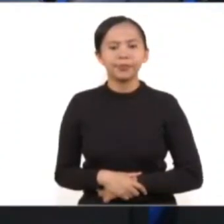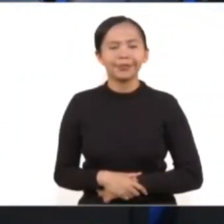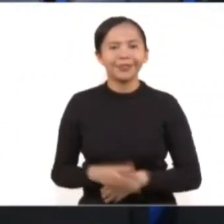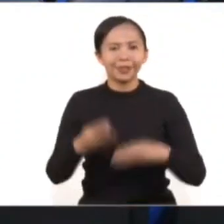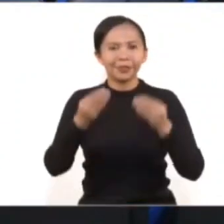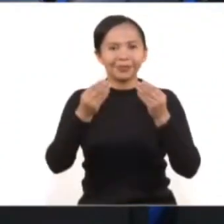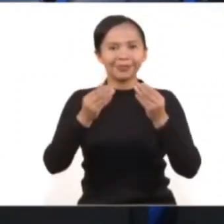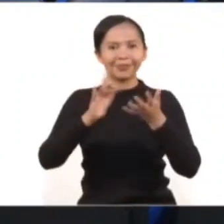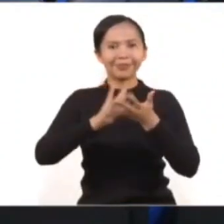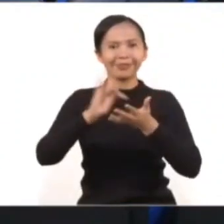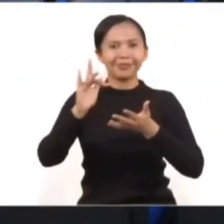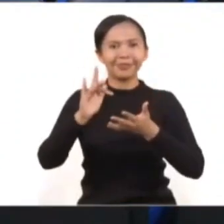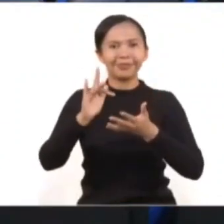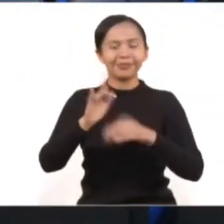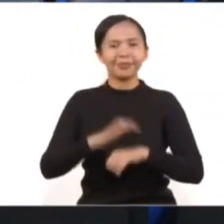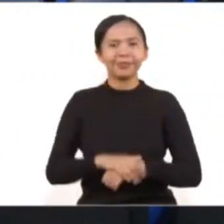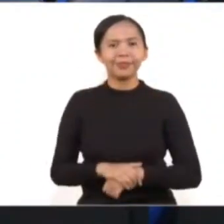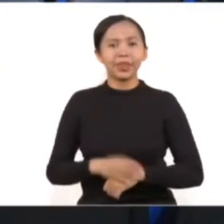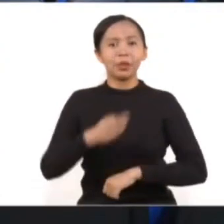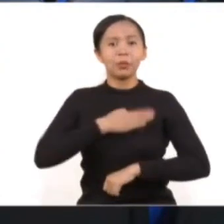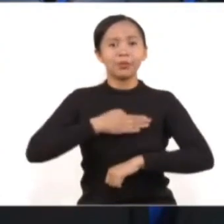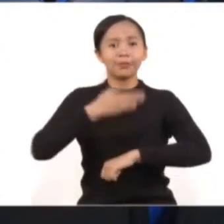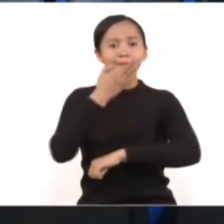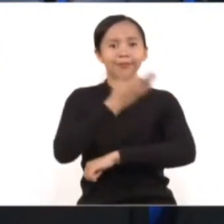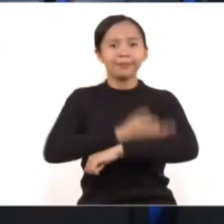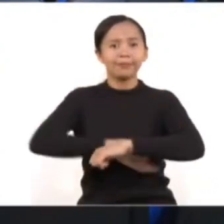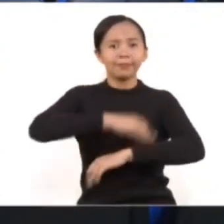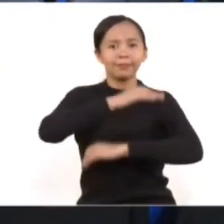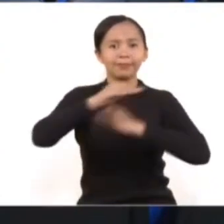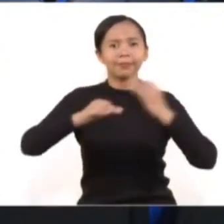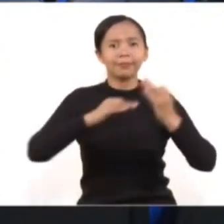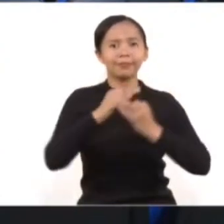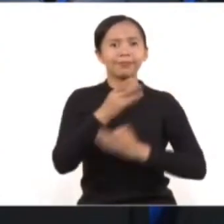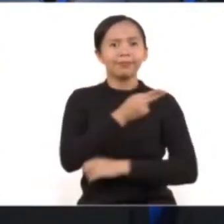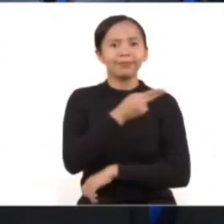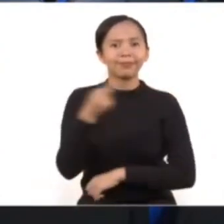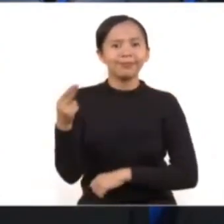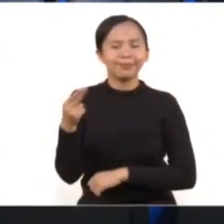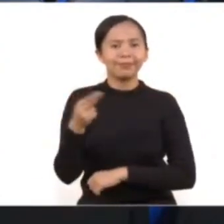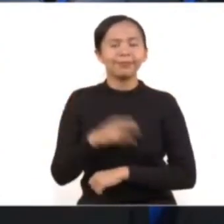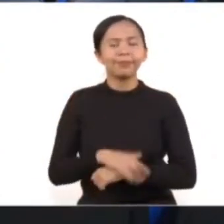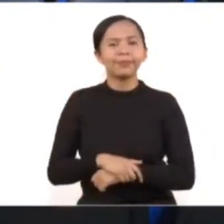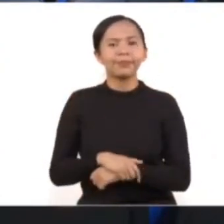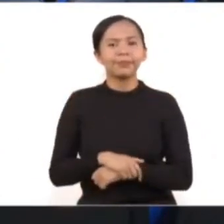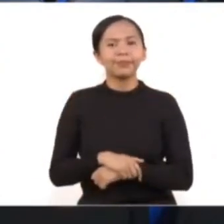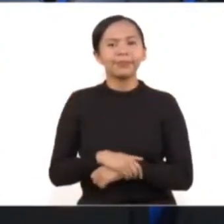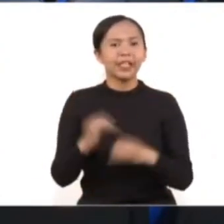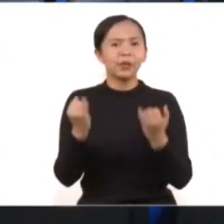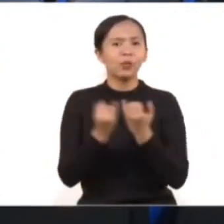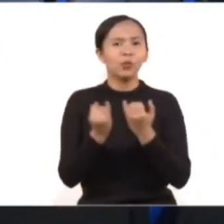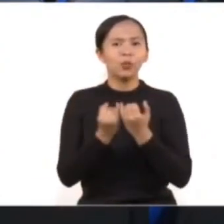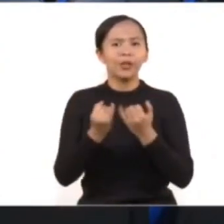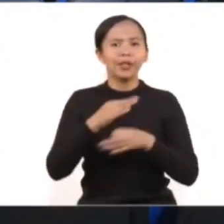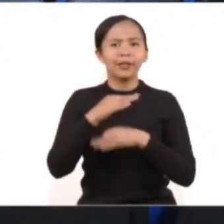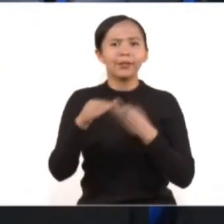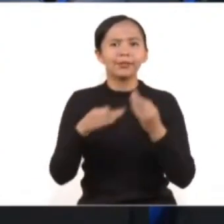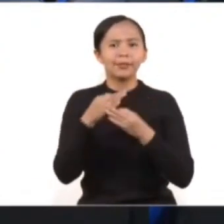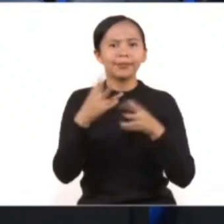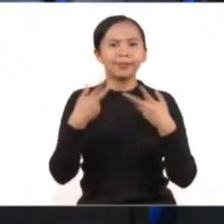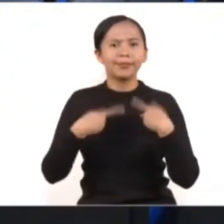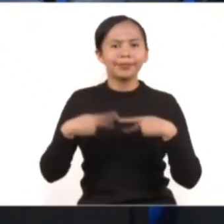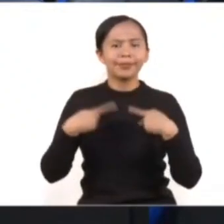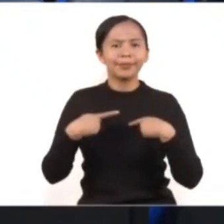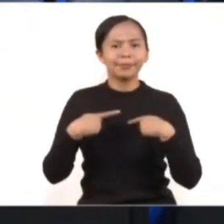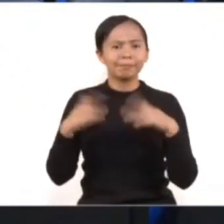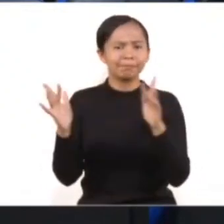Muchas gracias. Buenas tardes a todas y todos, también a quienes nos ven a través